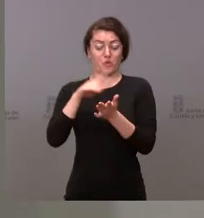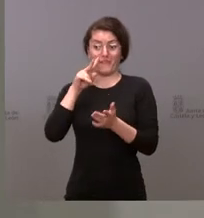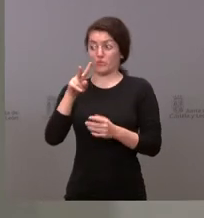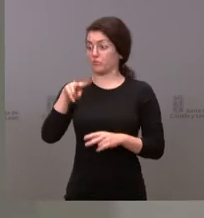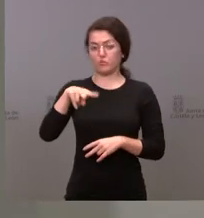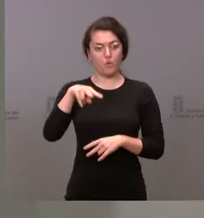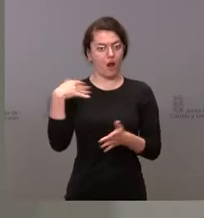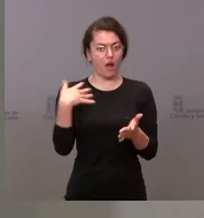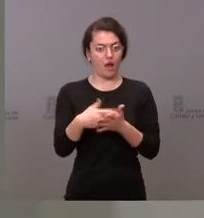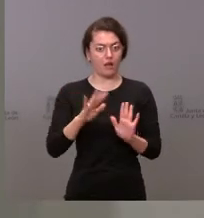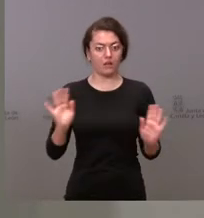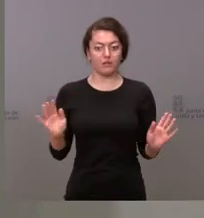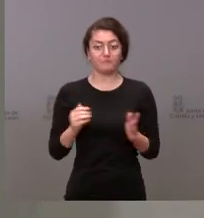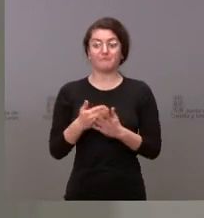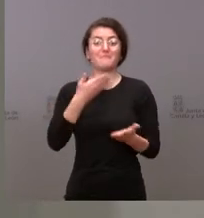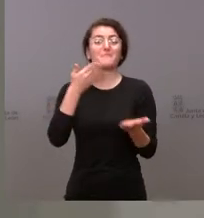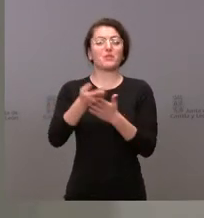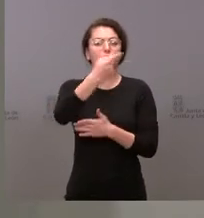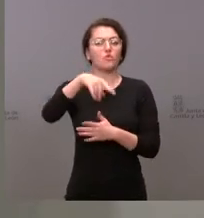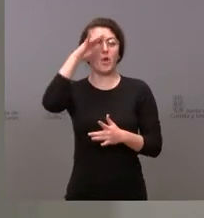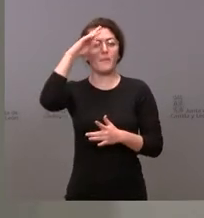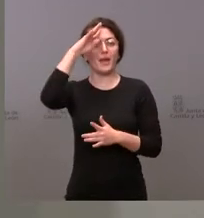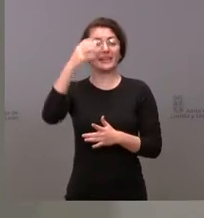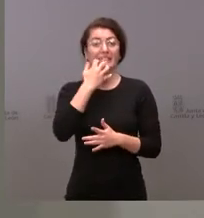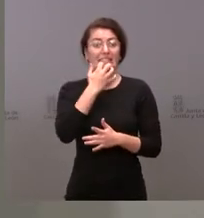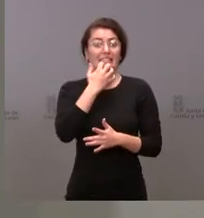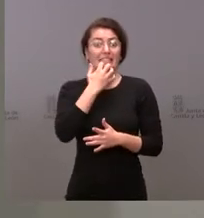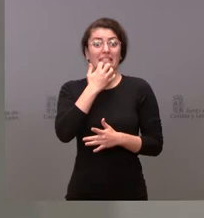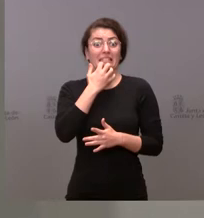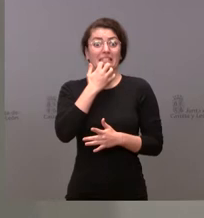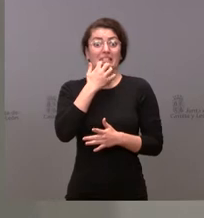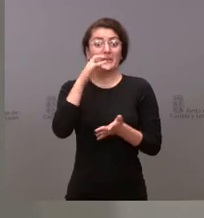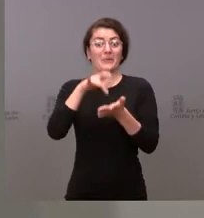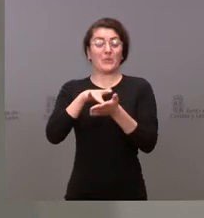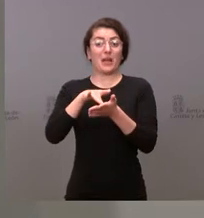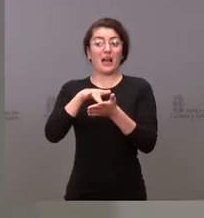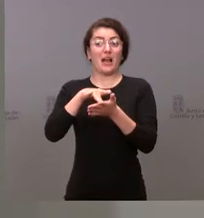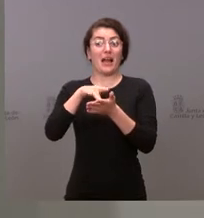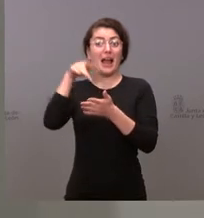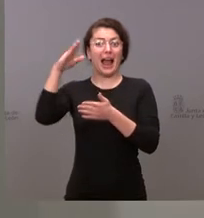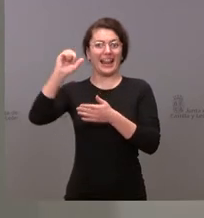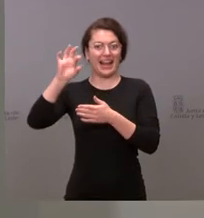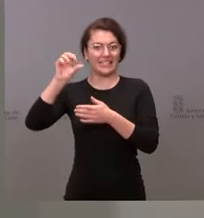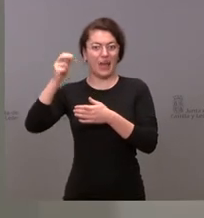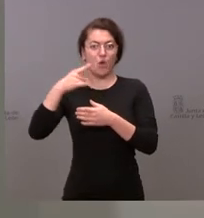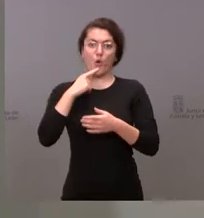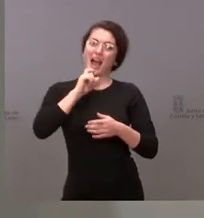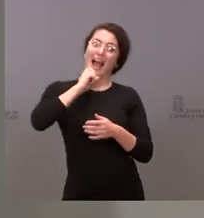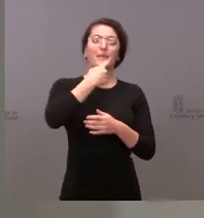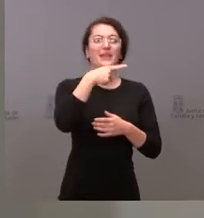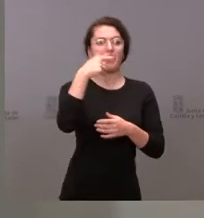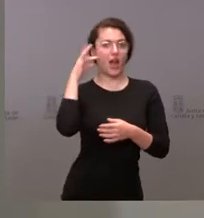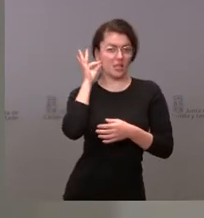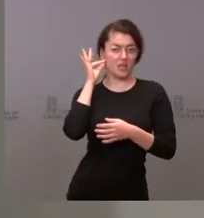y les pido a todos ustedes que se imaginen qué hubiera ocurrido si el señor Casado hubiera amenazado a la señora Batet diciéndole te vamos